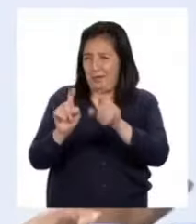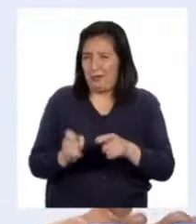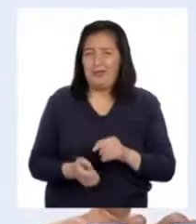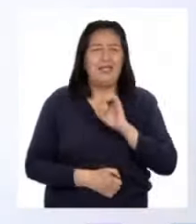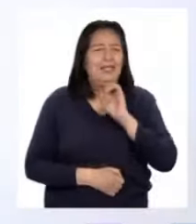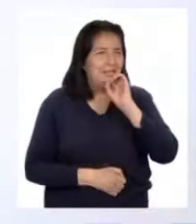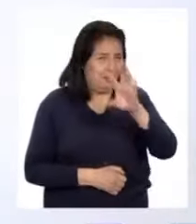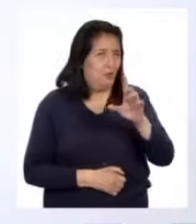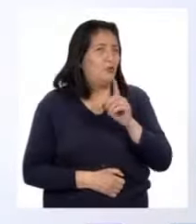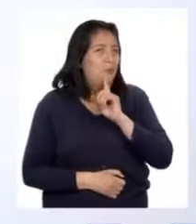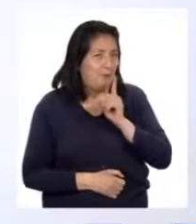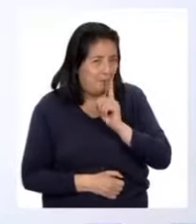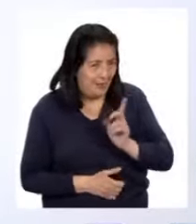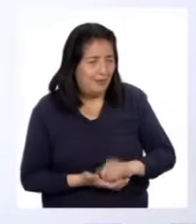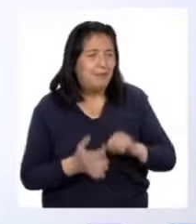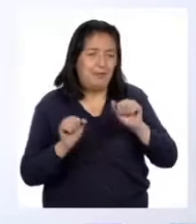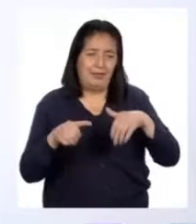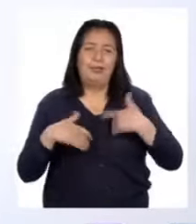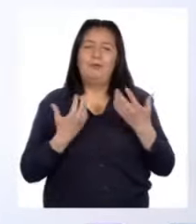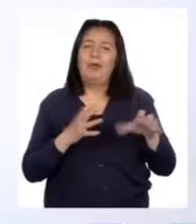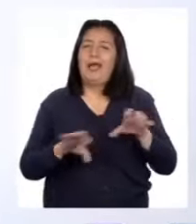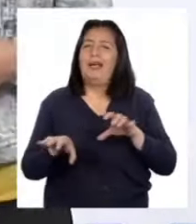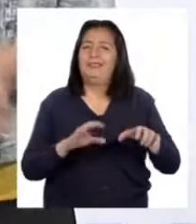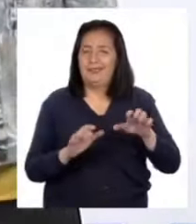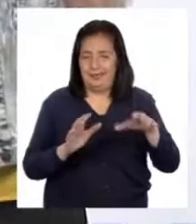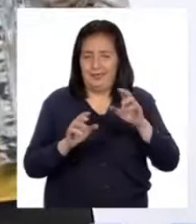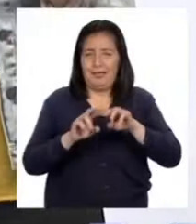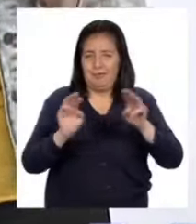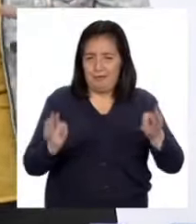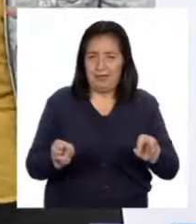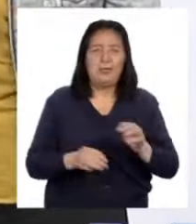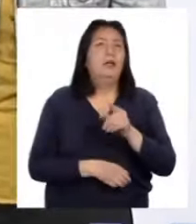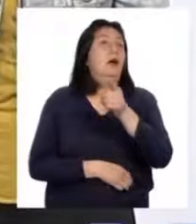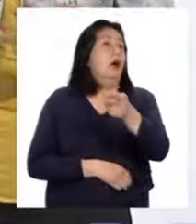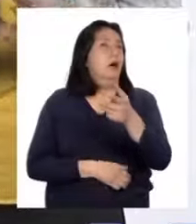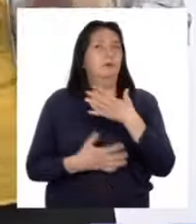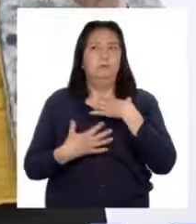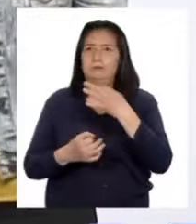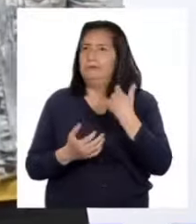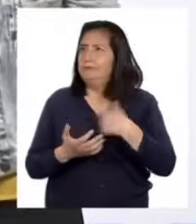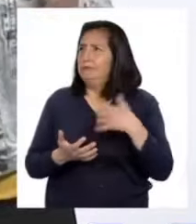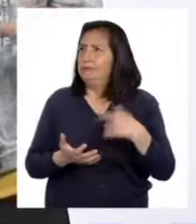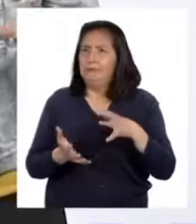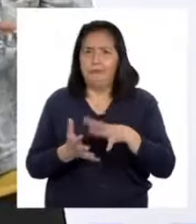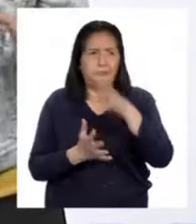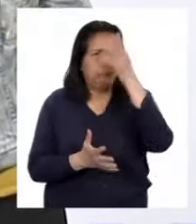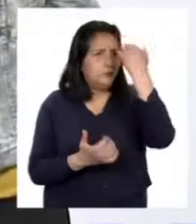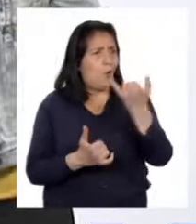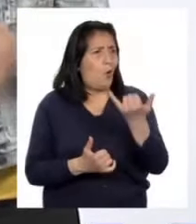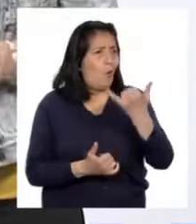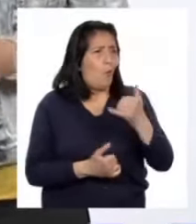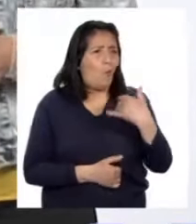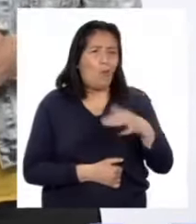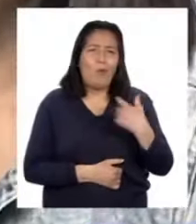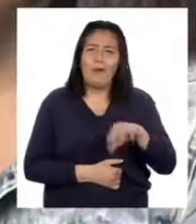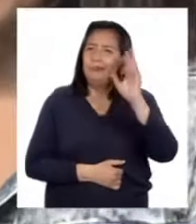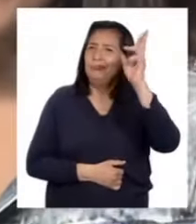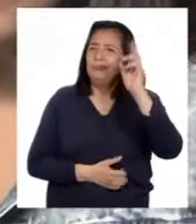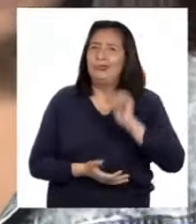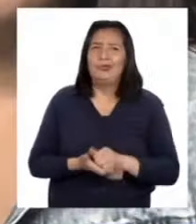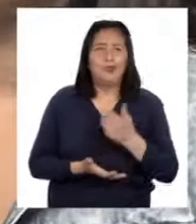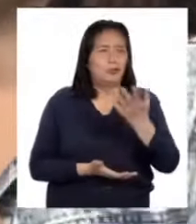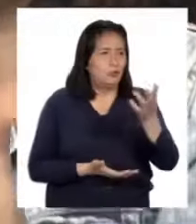hizo su papá para que le pueda construir la mesa. Me parece muy interesante todo lo que hemos aprendido hoy en el programa, profesora.